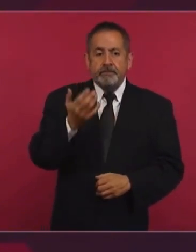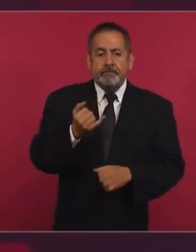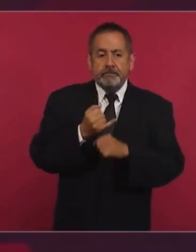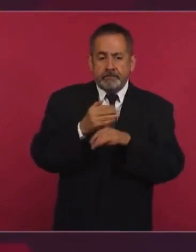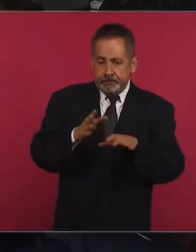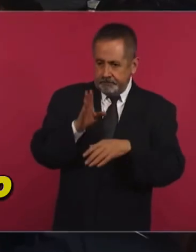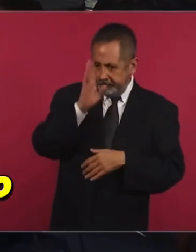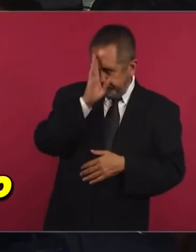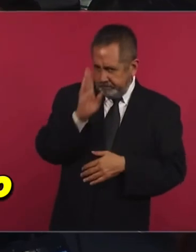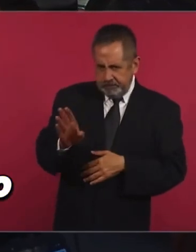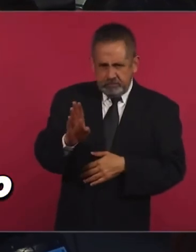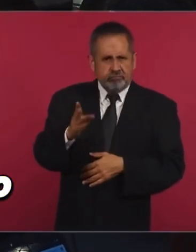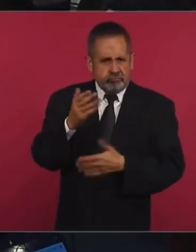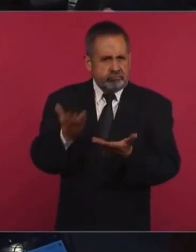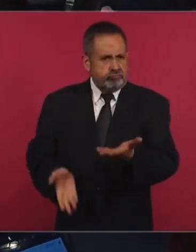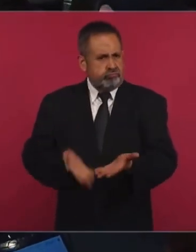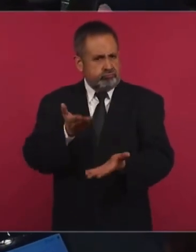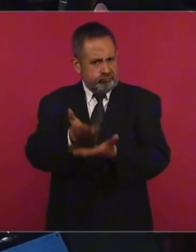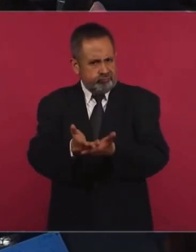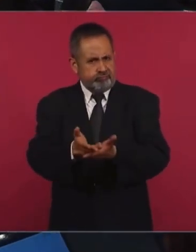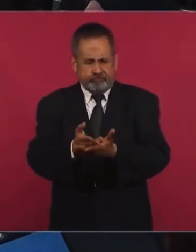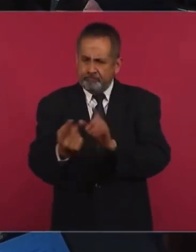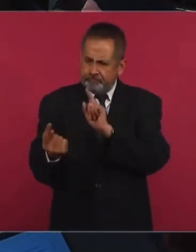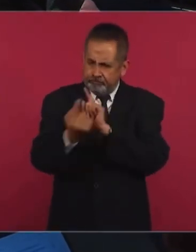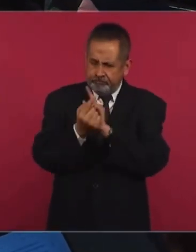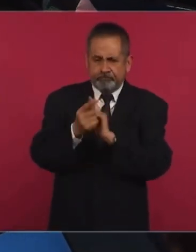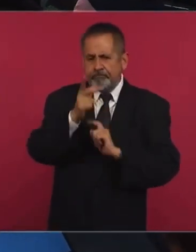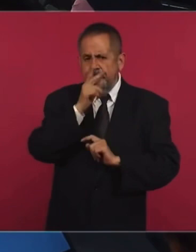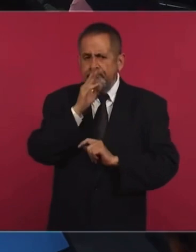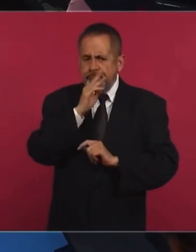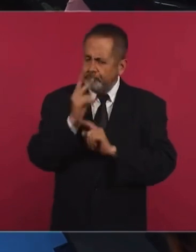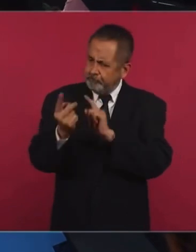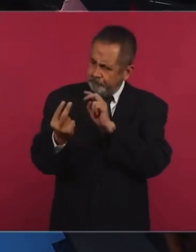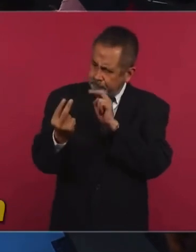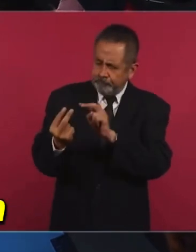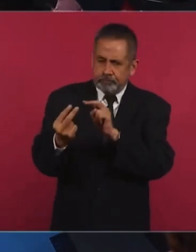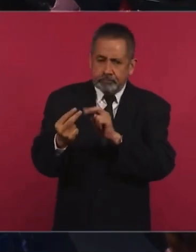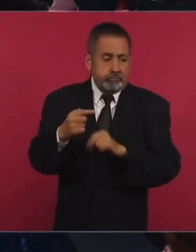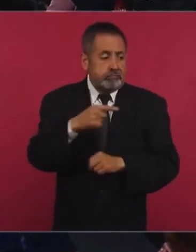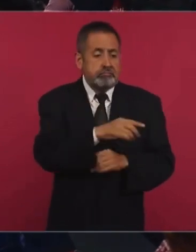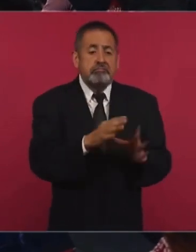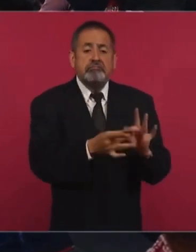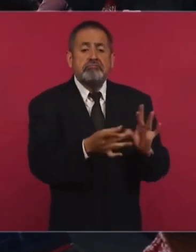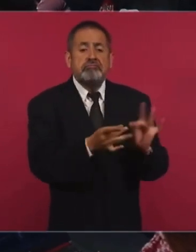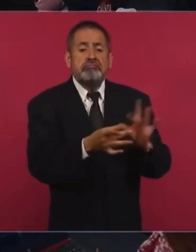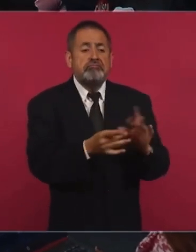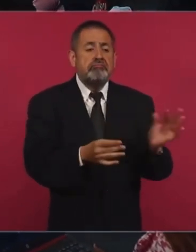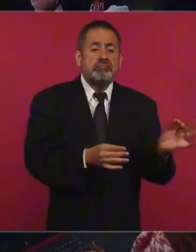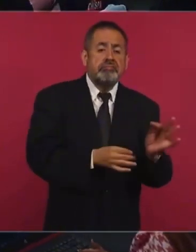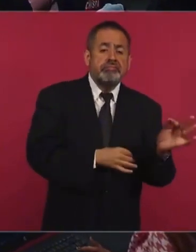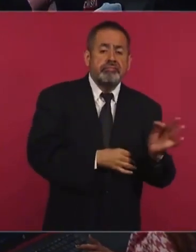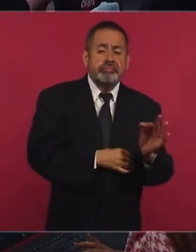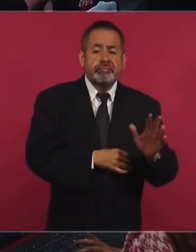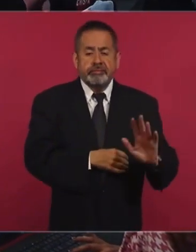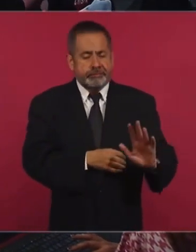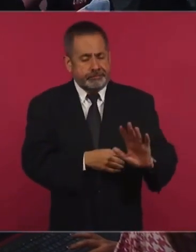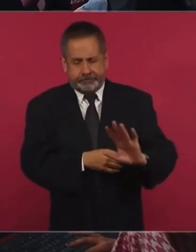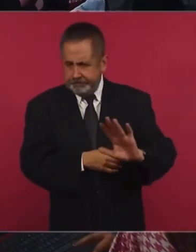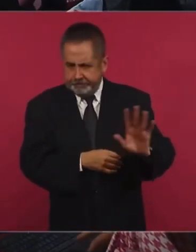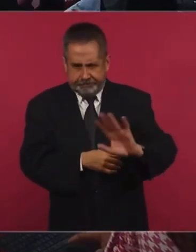directa, por eso lo estoy planteando aquí con los padres porque no sé qué les dicen los